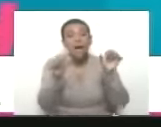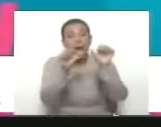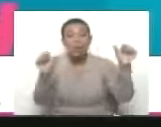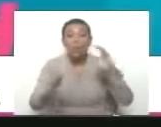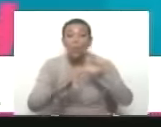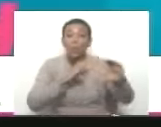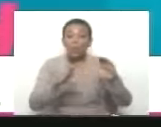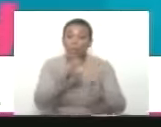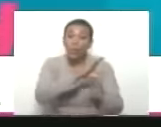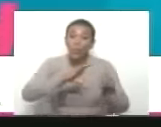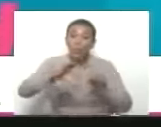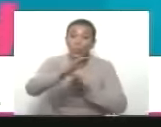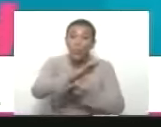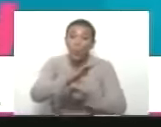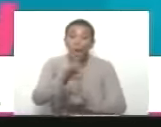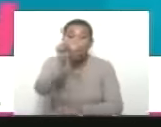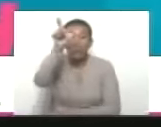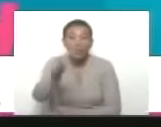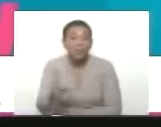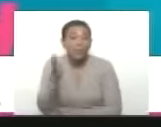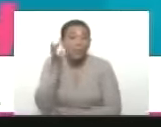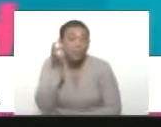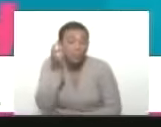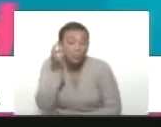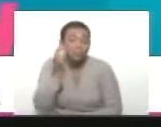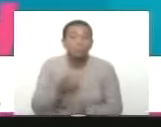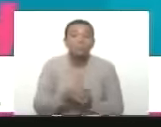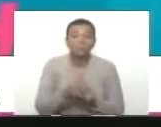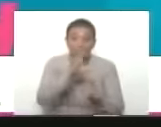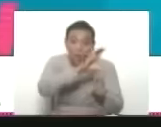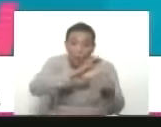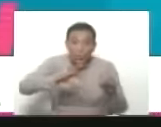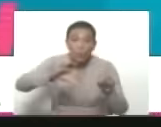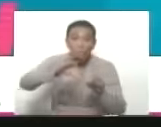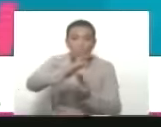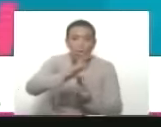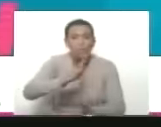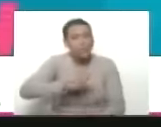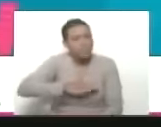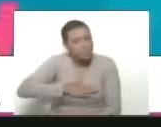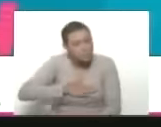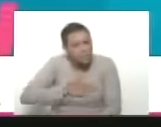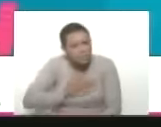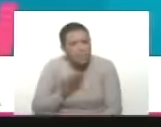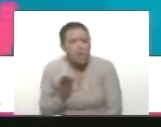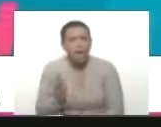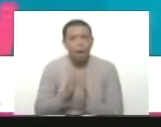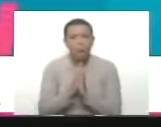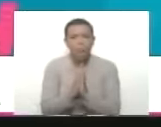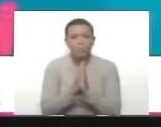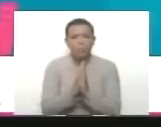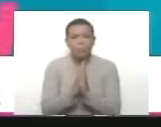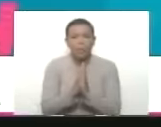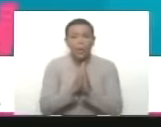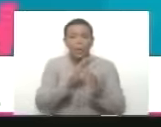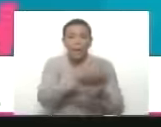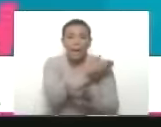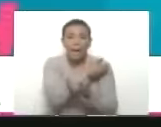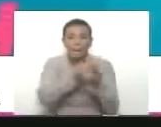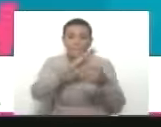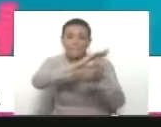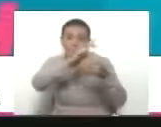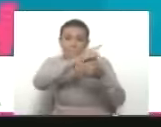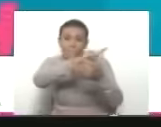comunicación y cultura de la mujer venezolana yo quisiera que la vicepresidenta